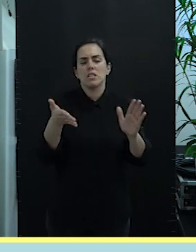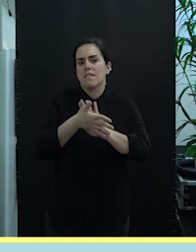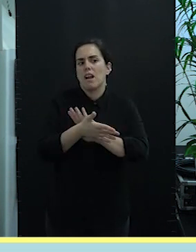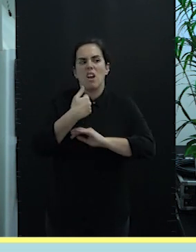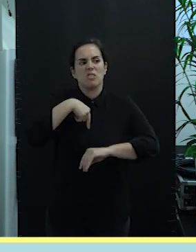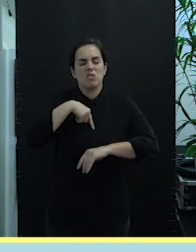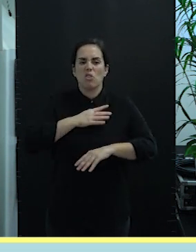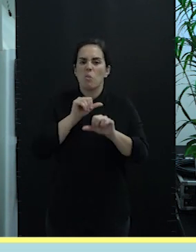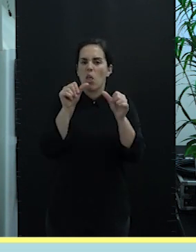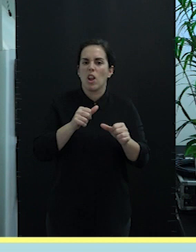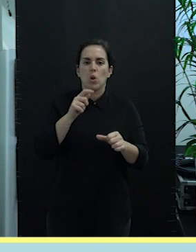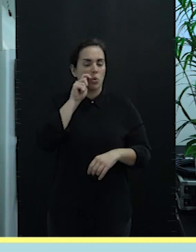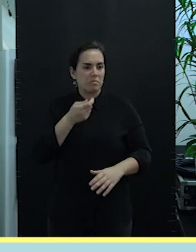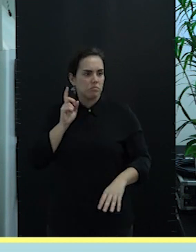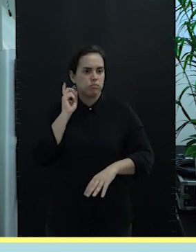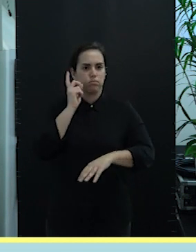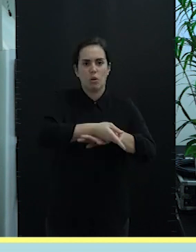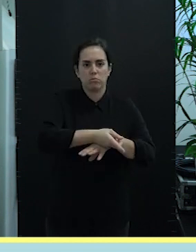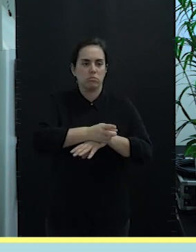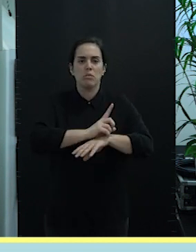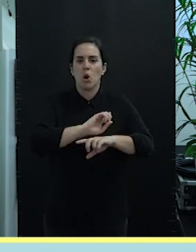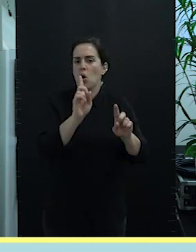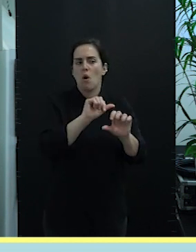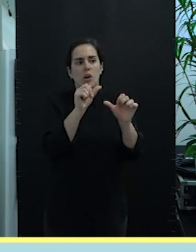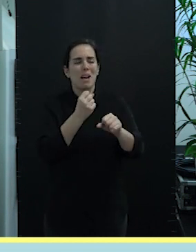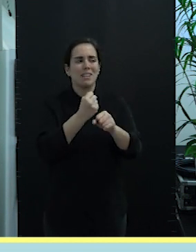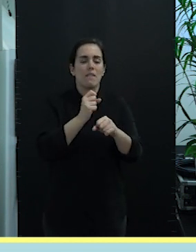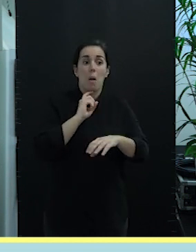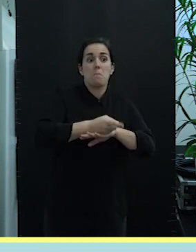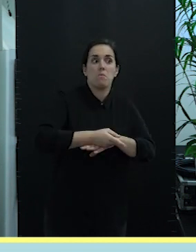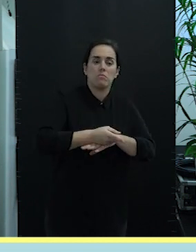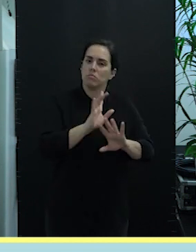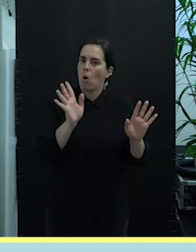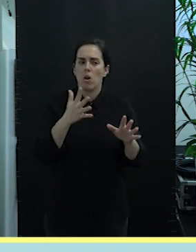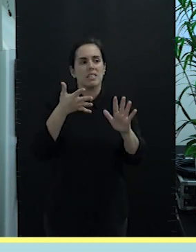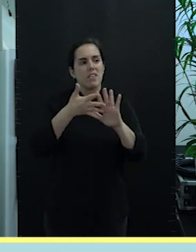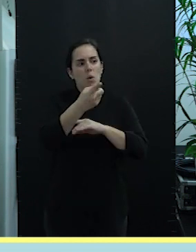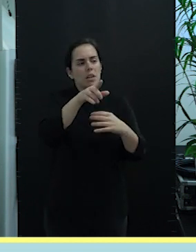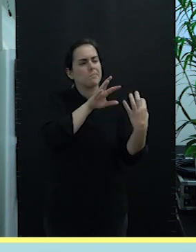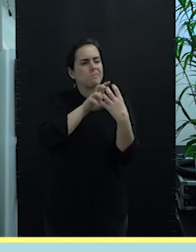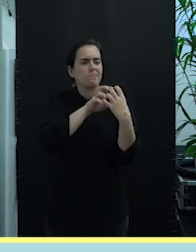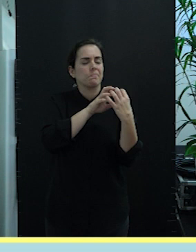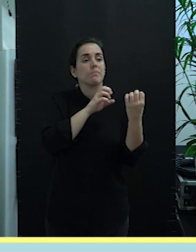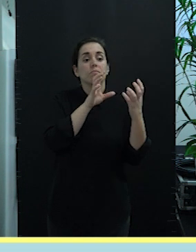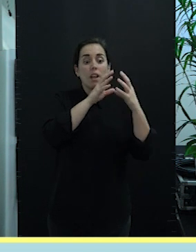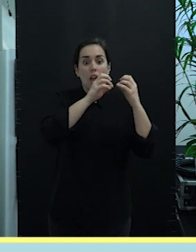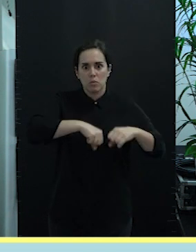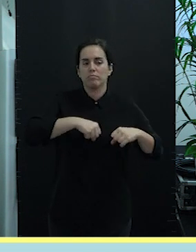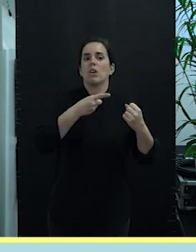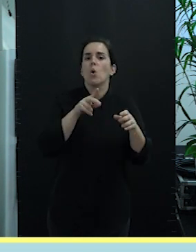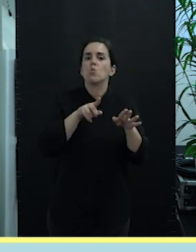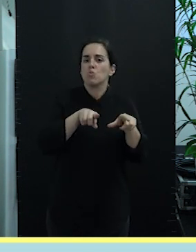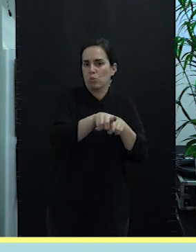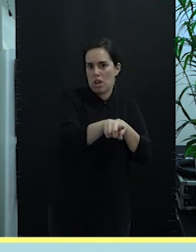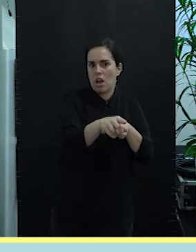imponer un modelo turístico ni imponer una forma de trabajo. Se trata de consensuar con ustedes estas rutas que ya lo hemos hecho e